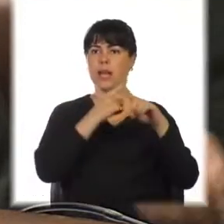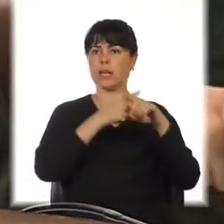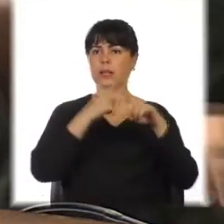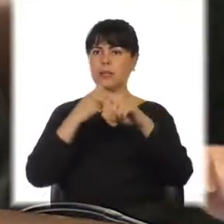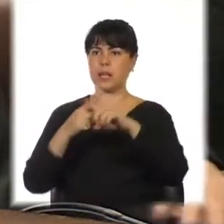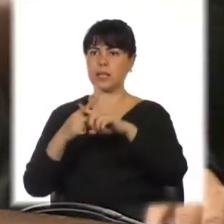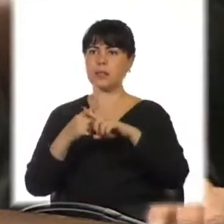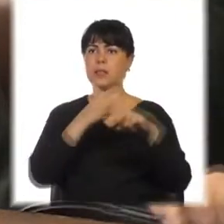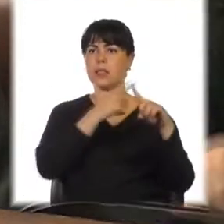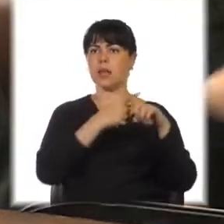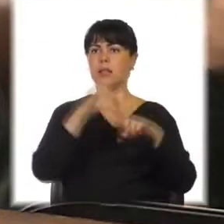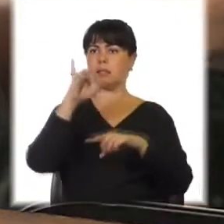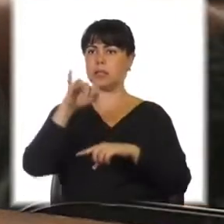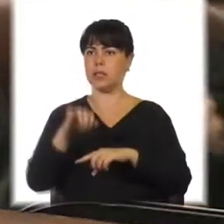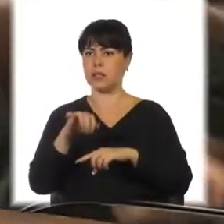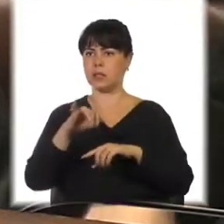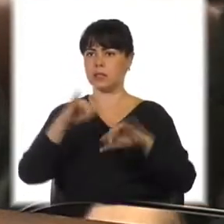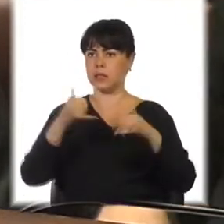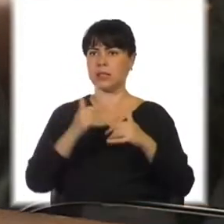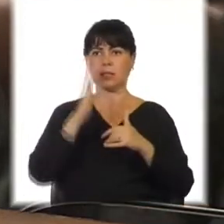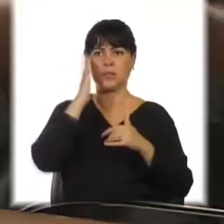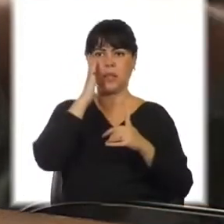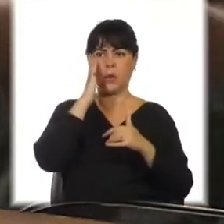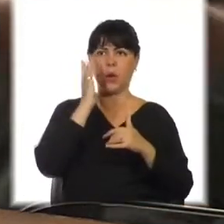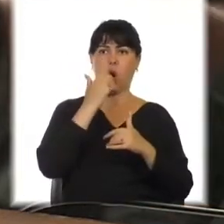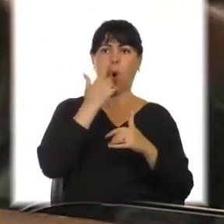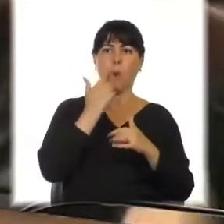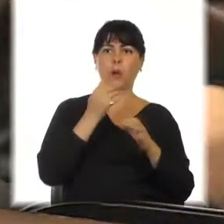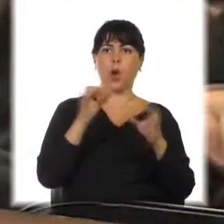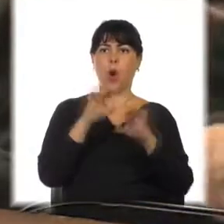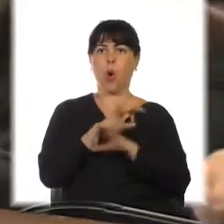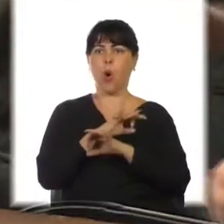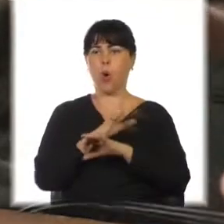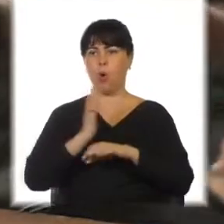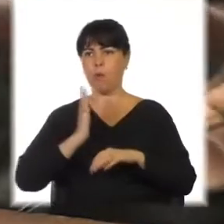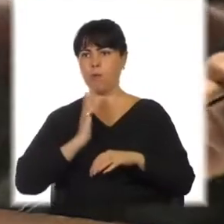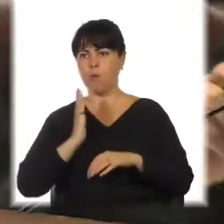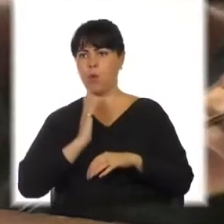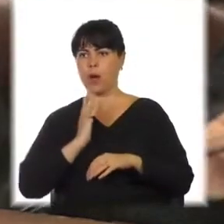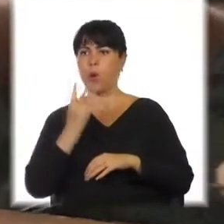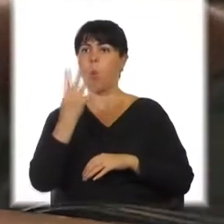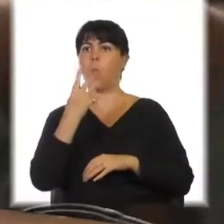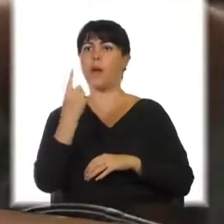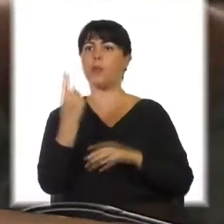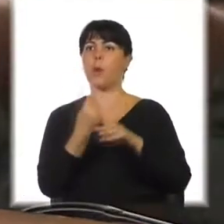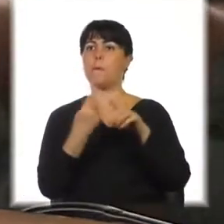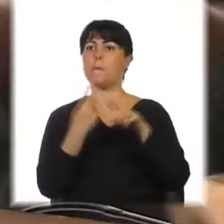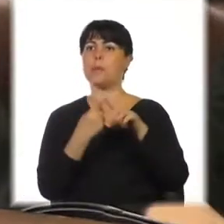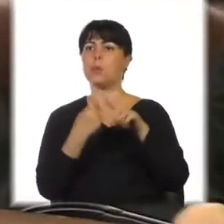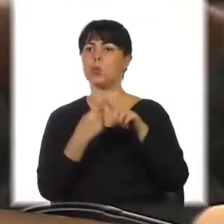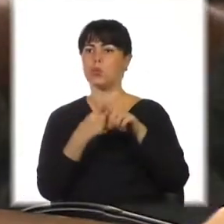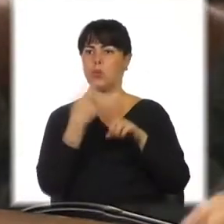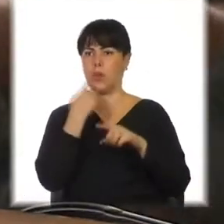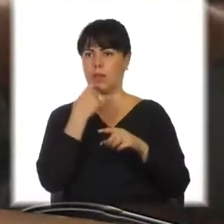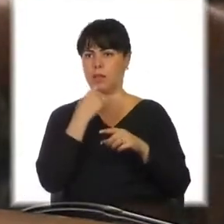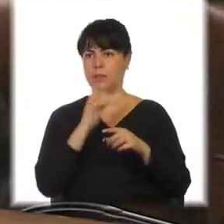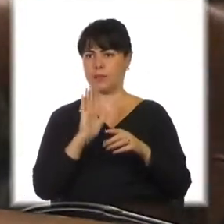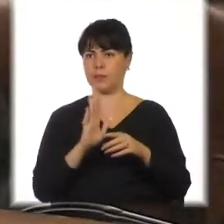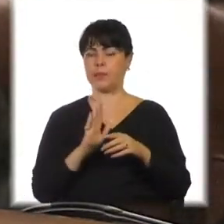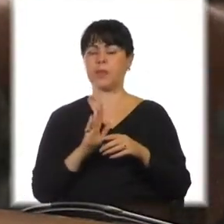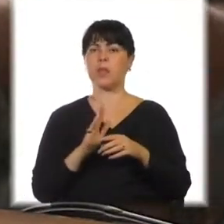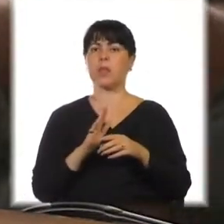Son marcadores genéticos saludables. Restan cuatro minutos, diputado. Perfecto. Pueden interrumpir, diputado. Muchas gracias.